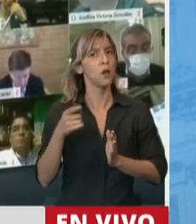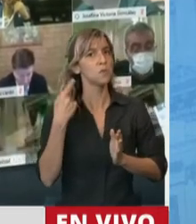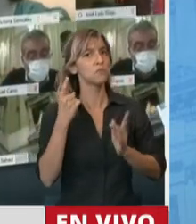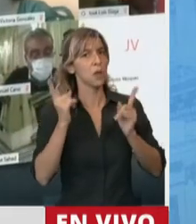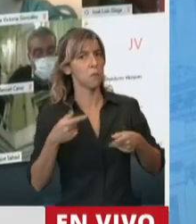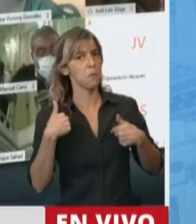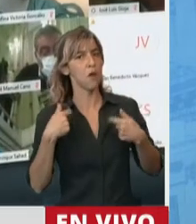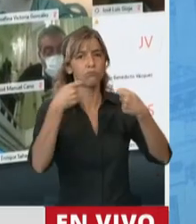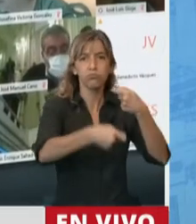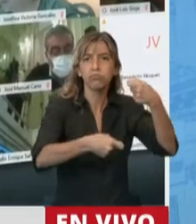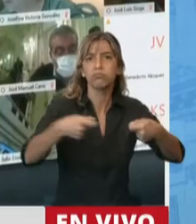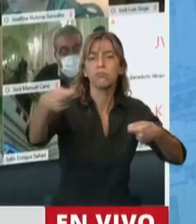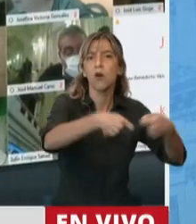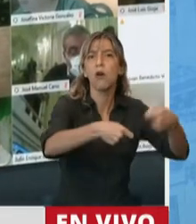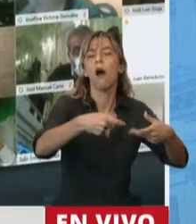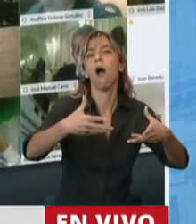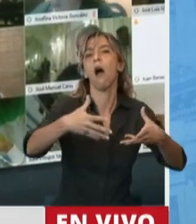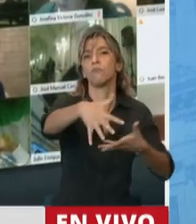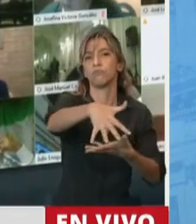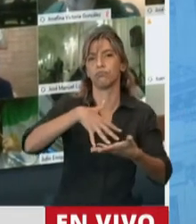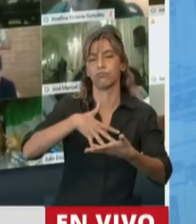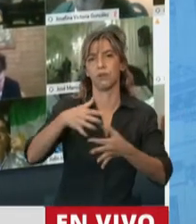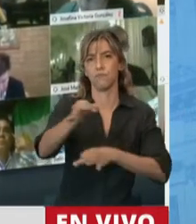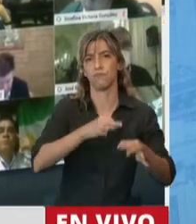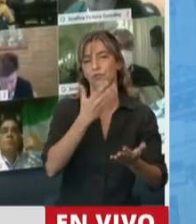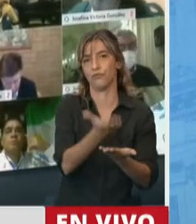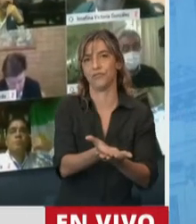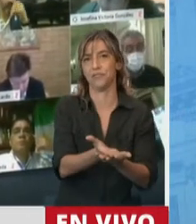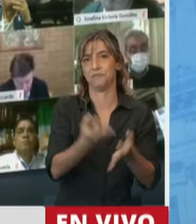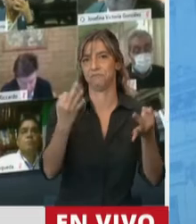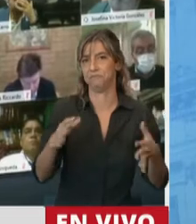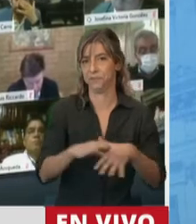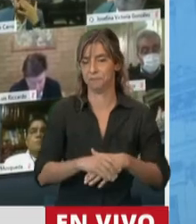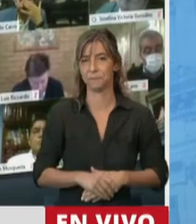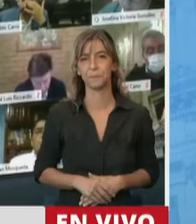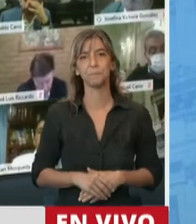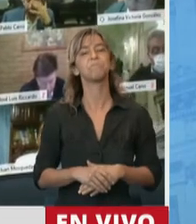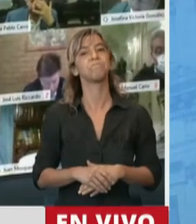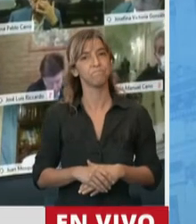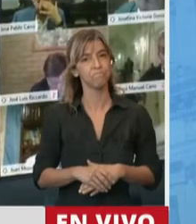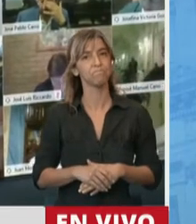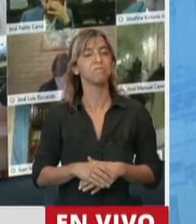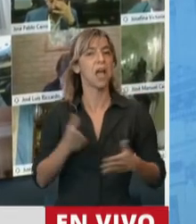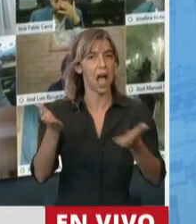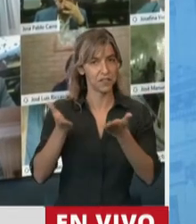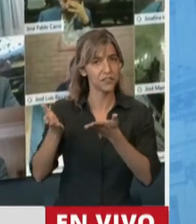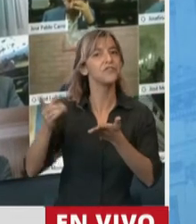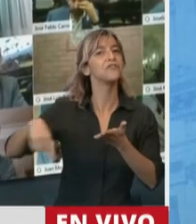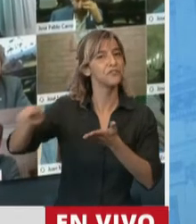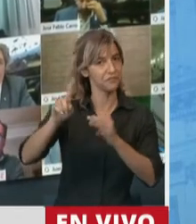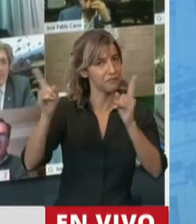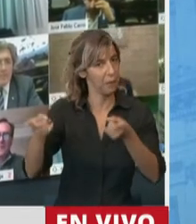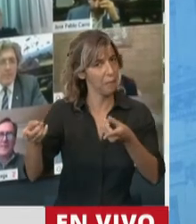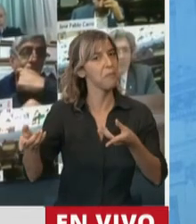hemos puesto a disposición nuestros asesores. Bueno, quiero destacar este trabajo porque realmente fue muy importante.